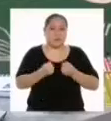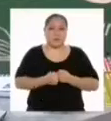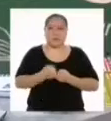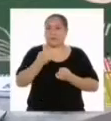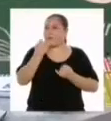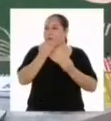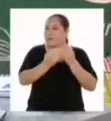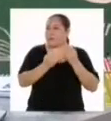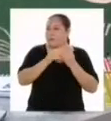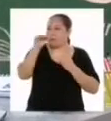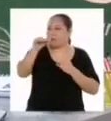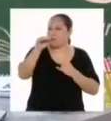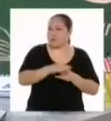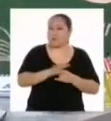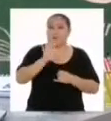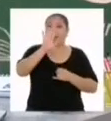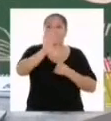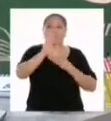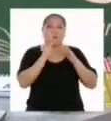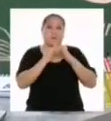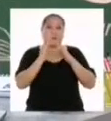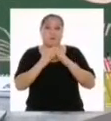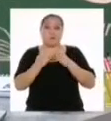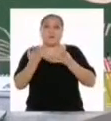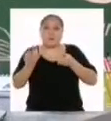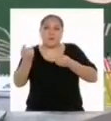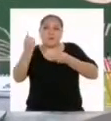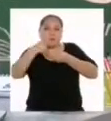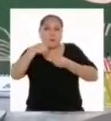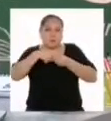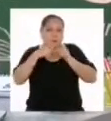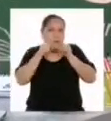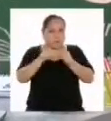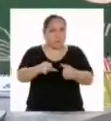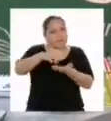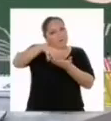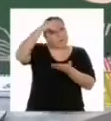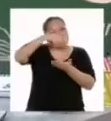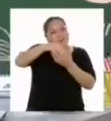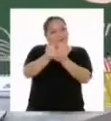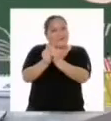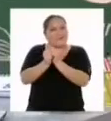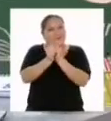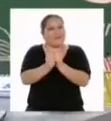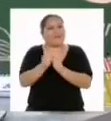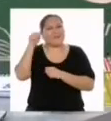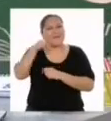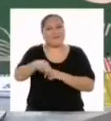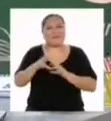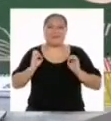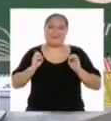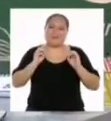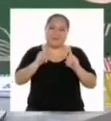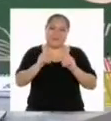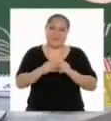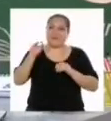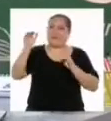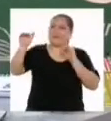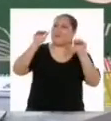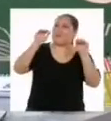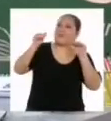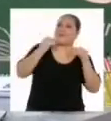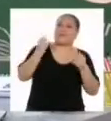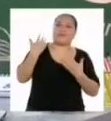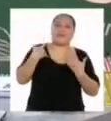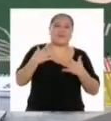Última llamada. Si alguien en sus casas se quiere unir para seguir aprendiendo con nosotras y nosotros, esta es la oportunidad. Pásen la